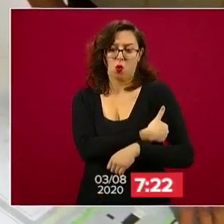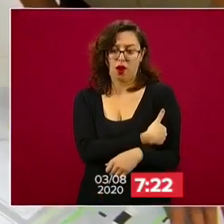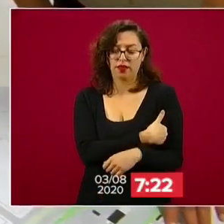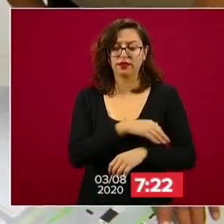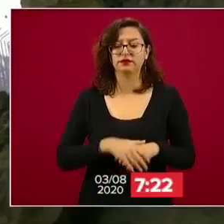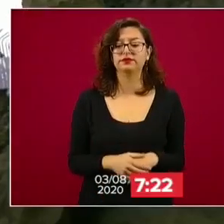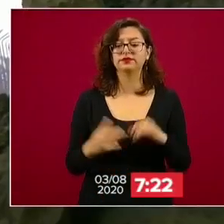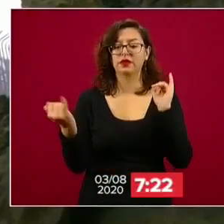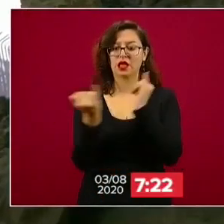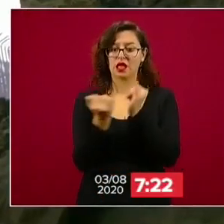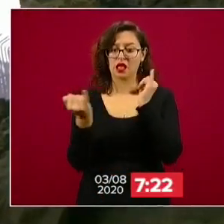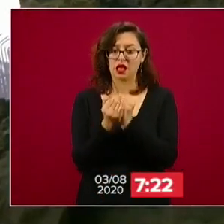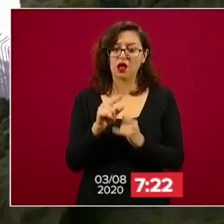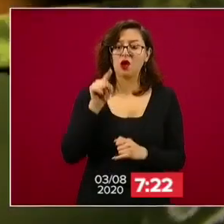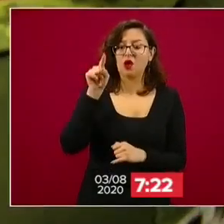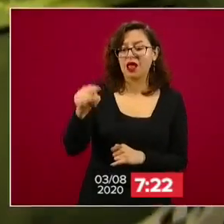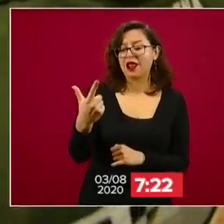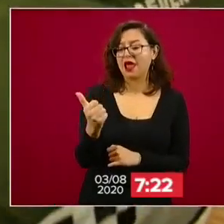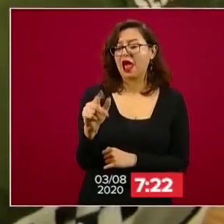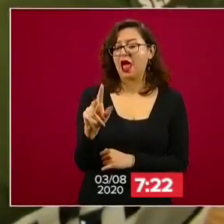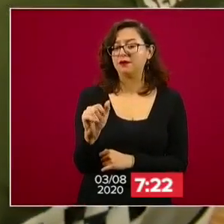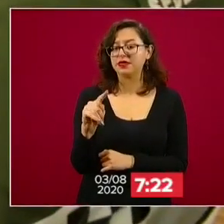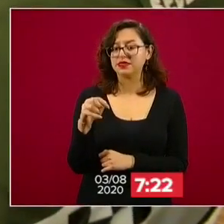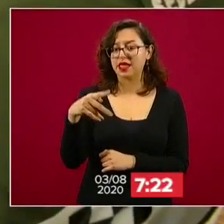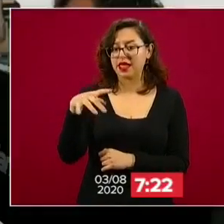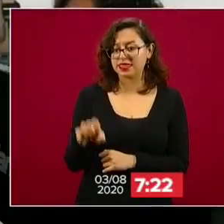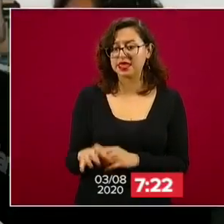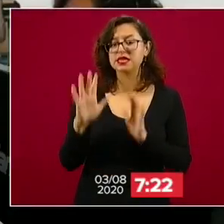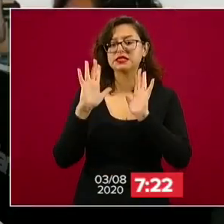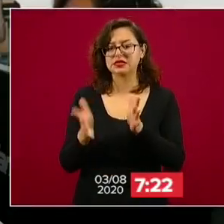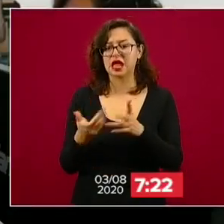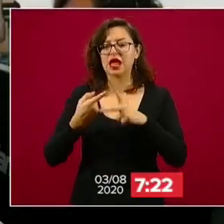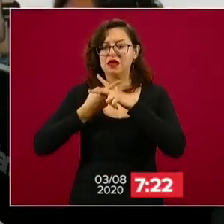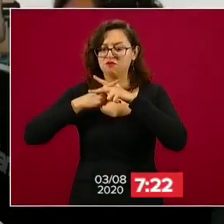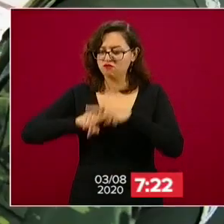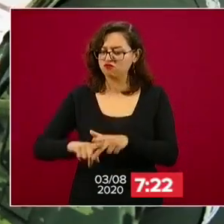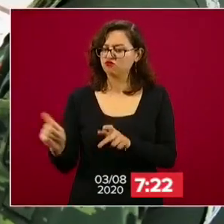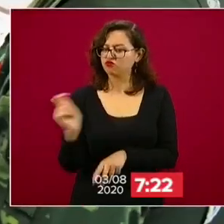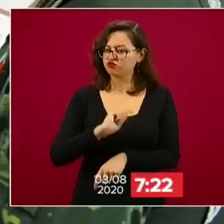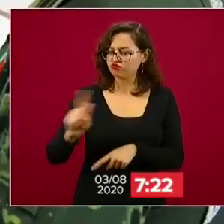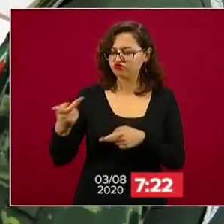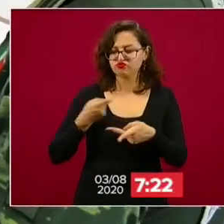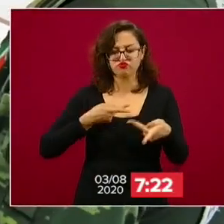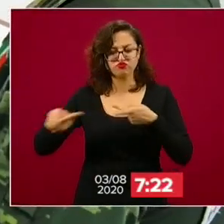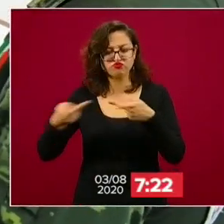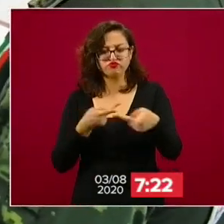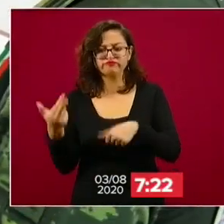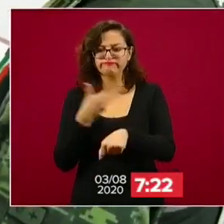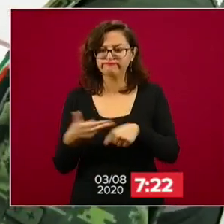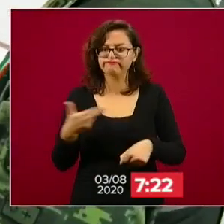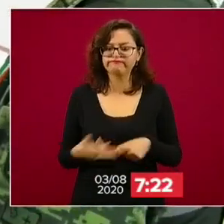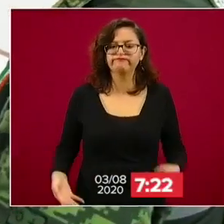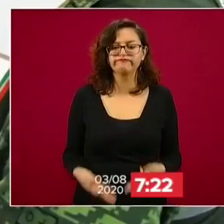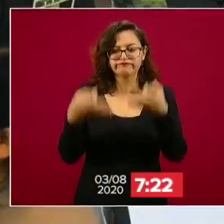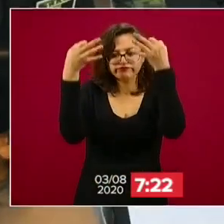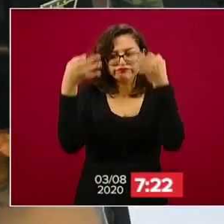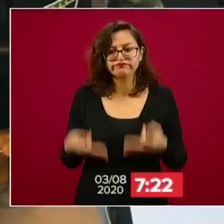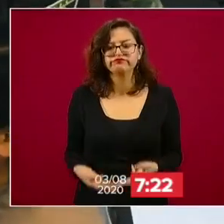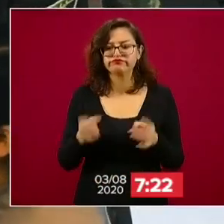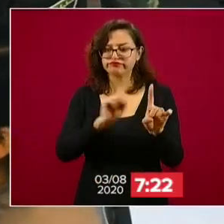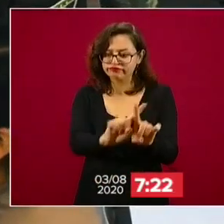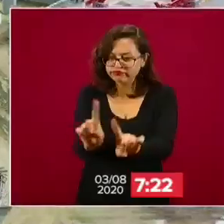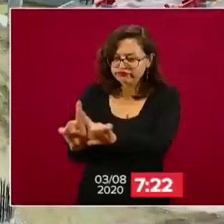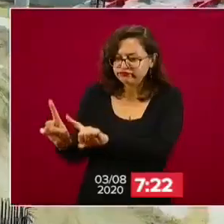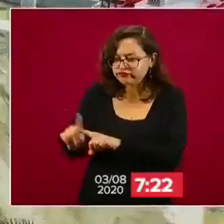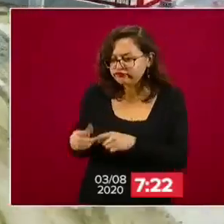proyecto que conforma la construcción, se elabora de manera profesional y organizada para dar cumplimiento en tiempo y forma a las necesidades